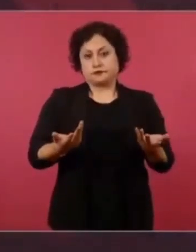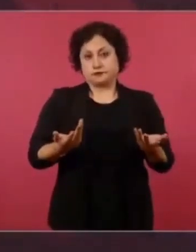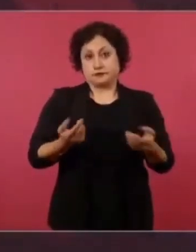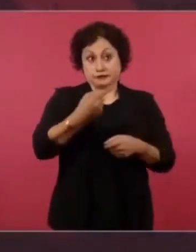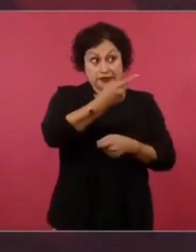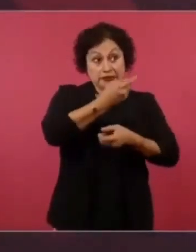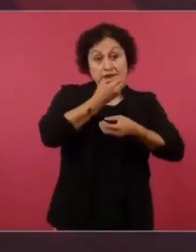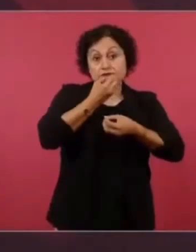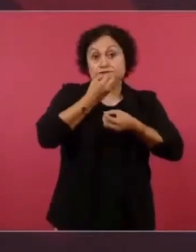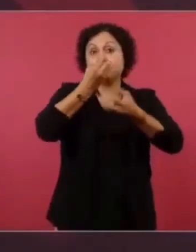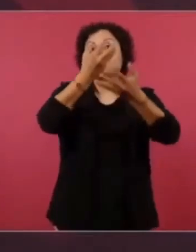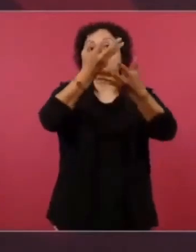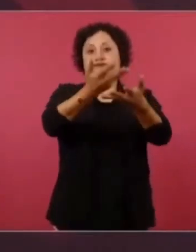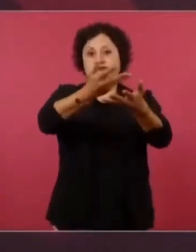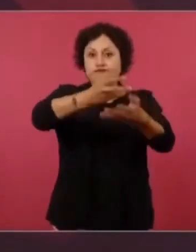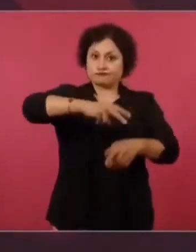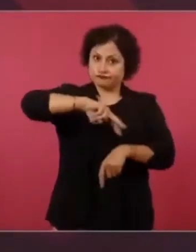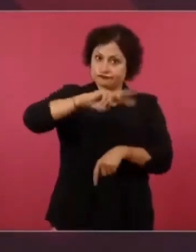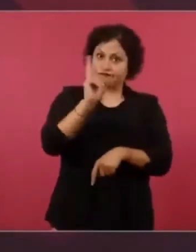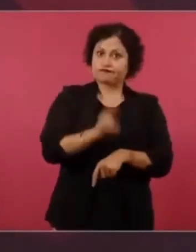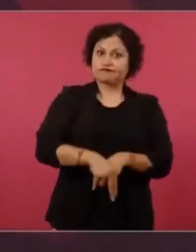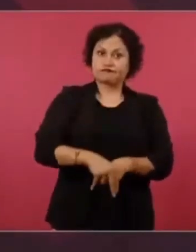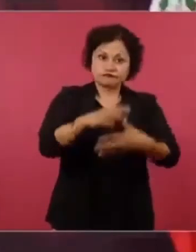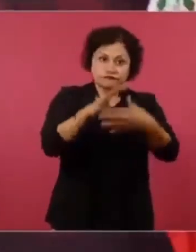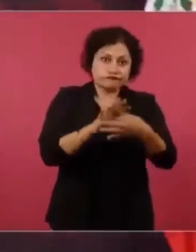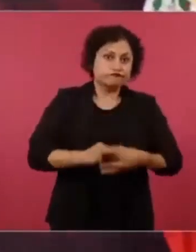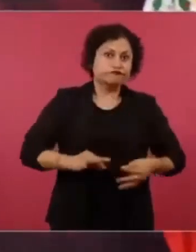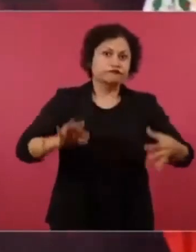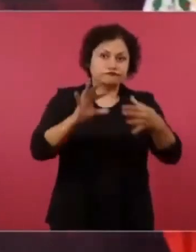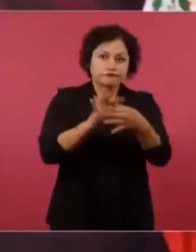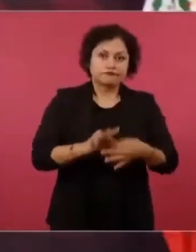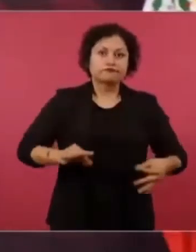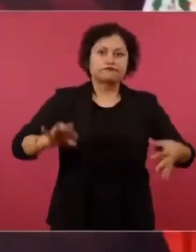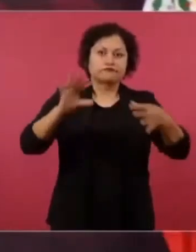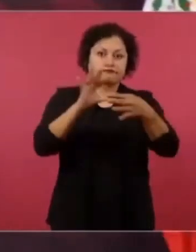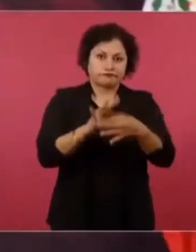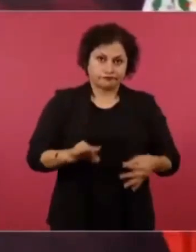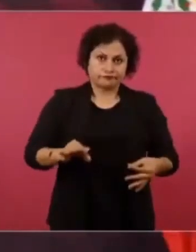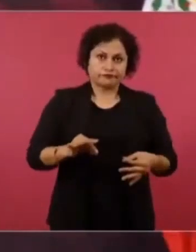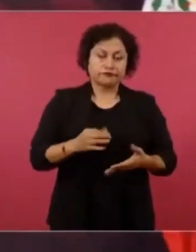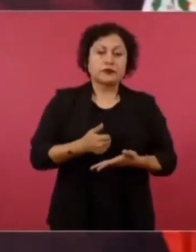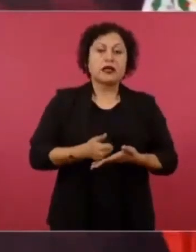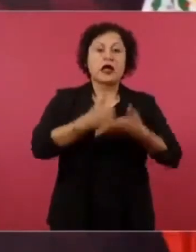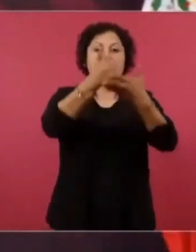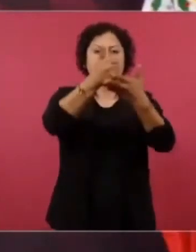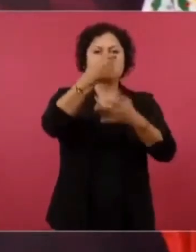a que se acabe lo de los chivos expiatorios.